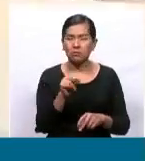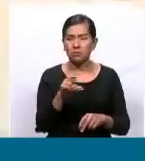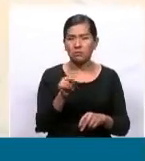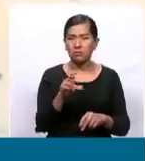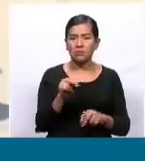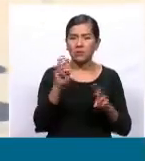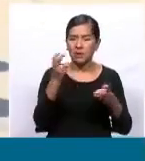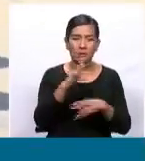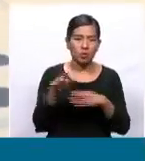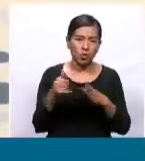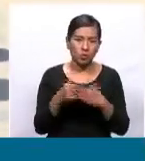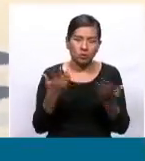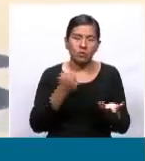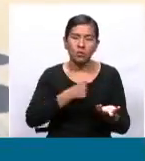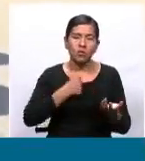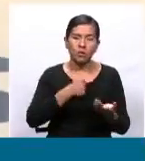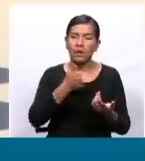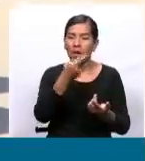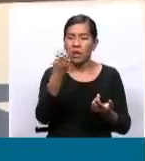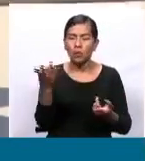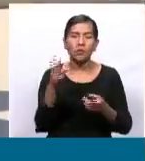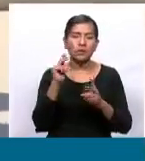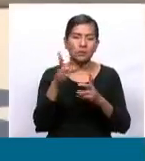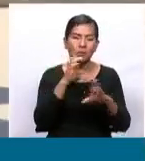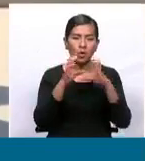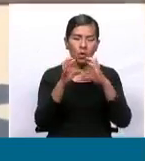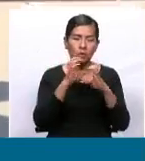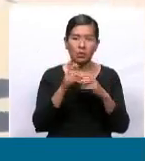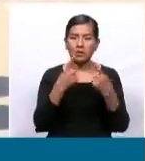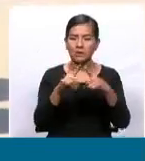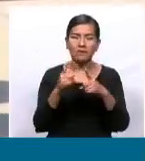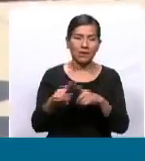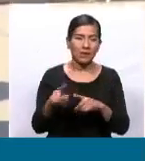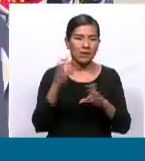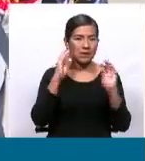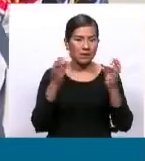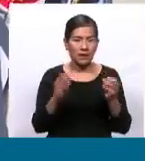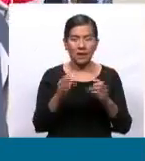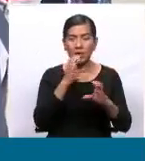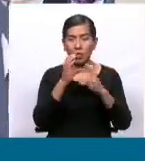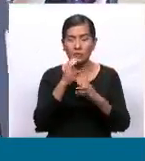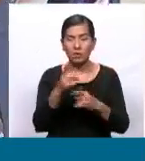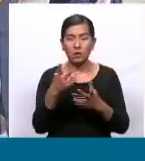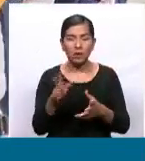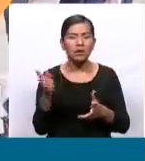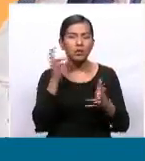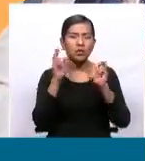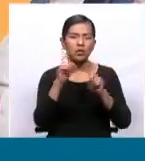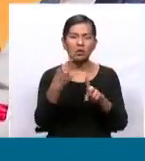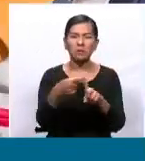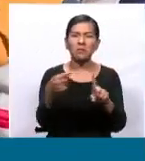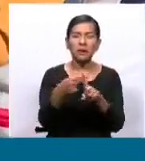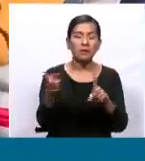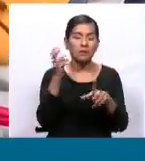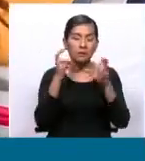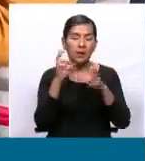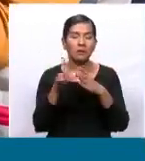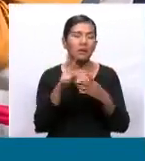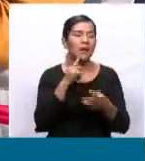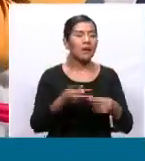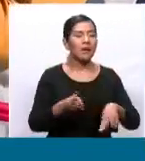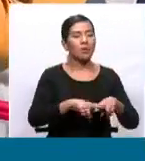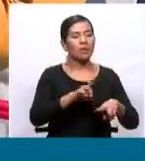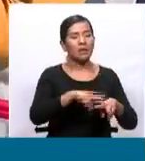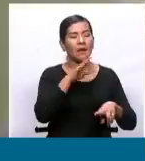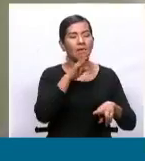lamentablemente medios de comunicación, algunos medios de comunicación han echado más leña al fuego cuando